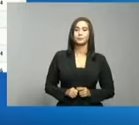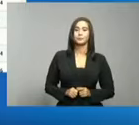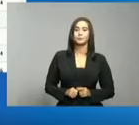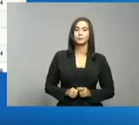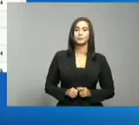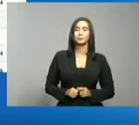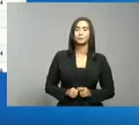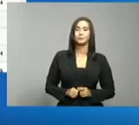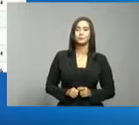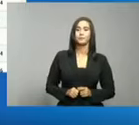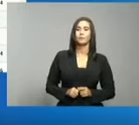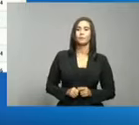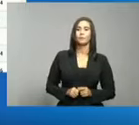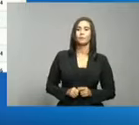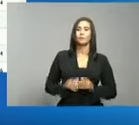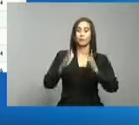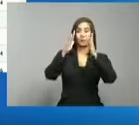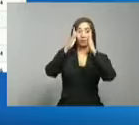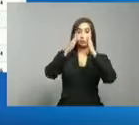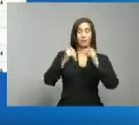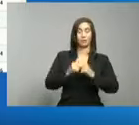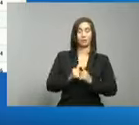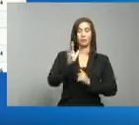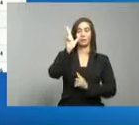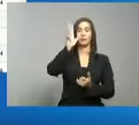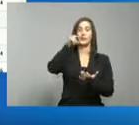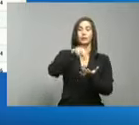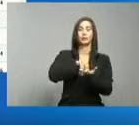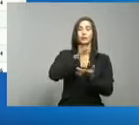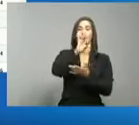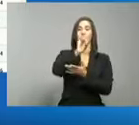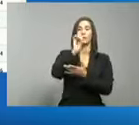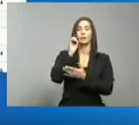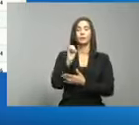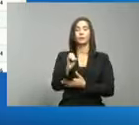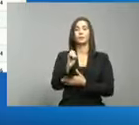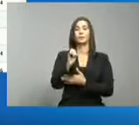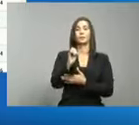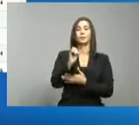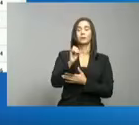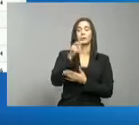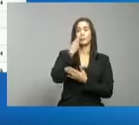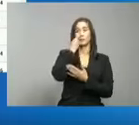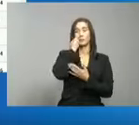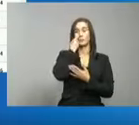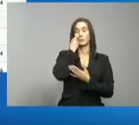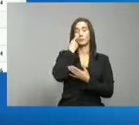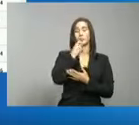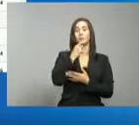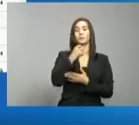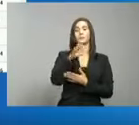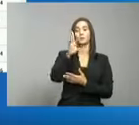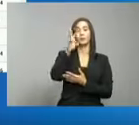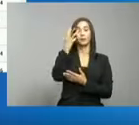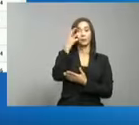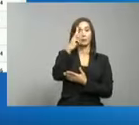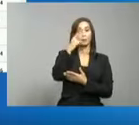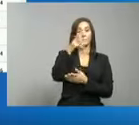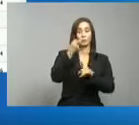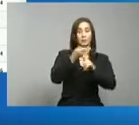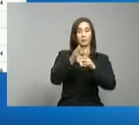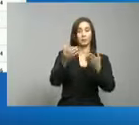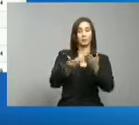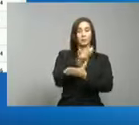Alta Gracia, 3.880 pruebas realizadas, 16 casos